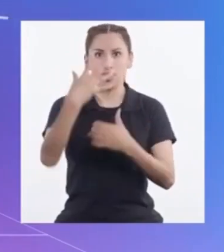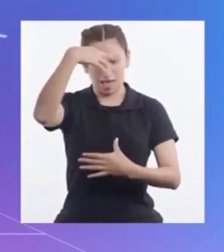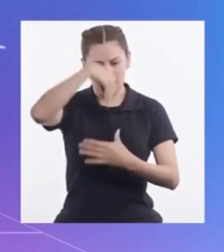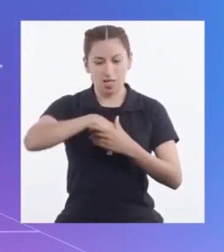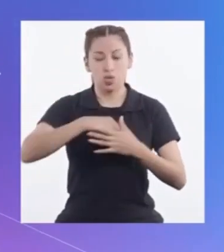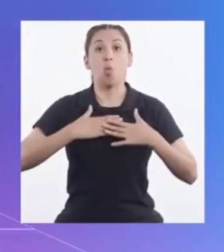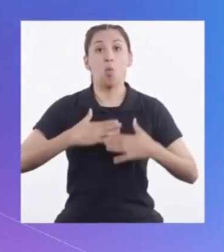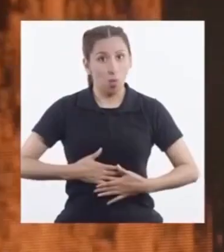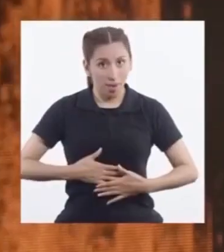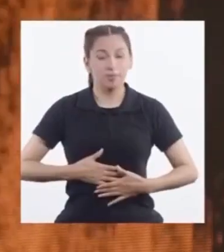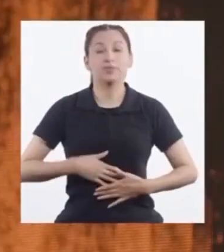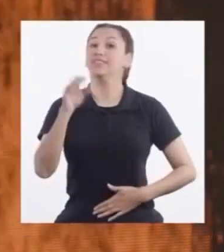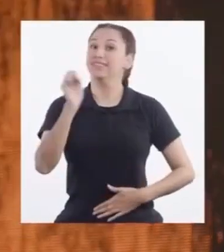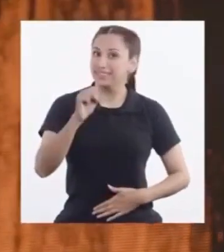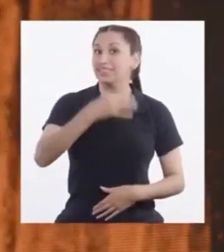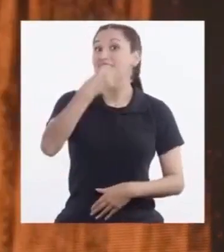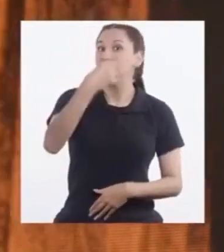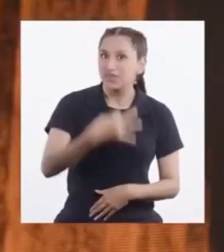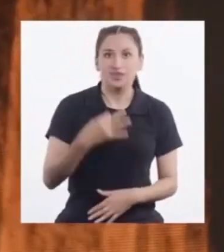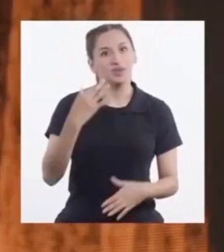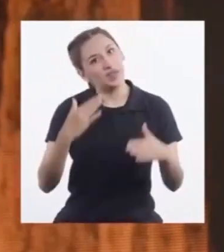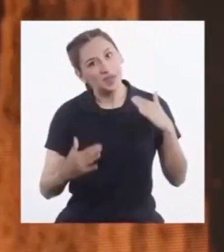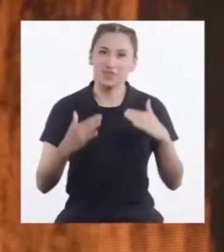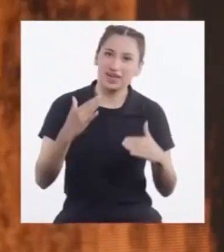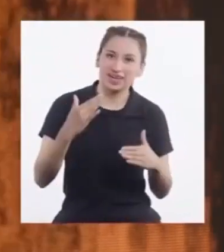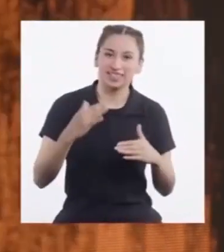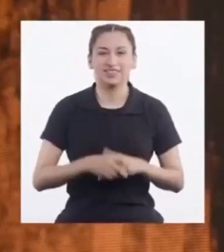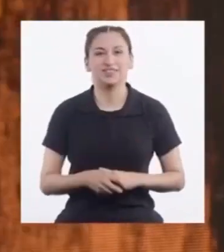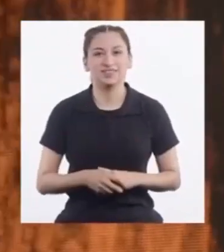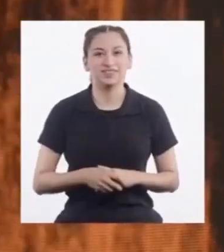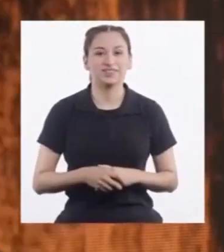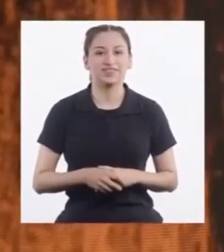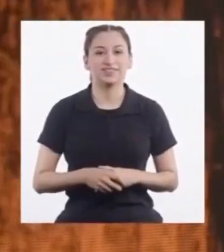tu organismo Muy cierto Maquita